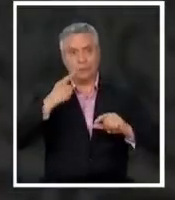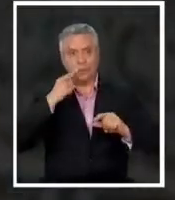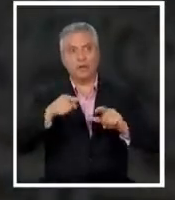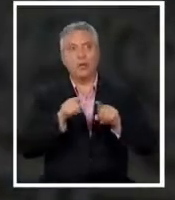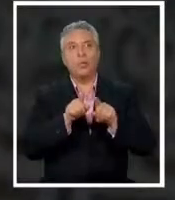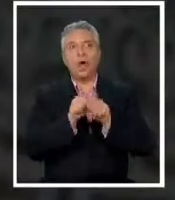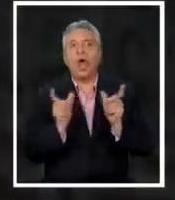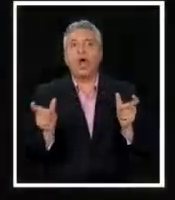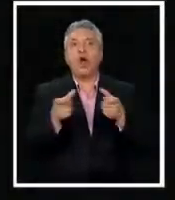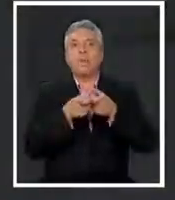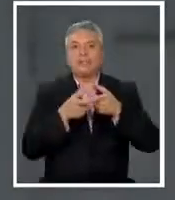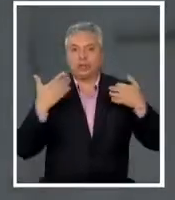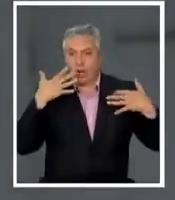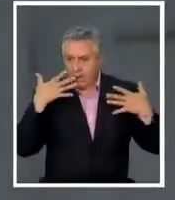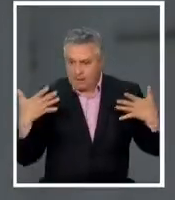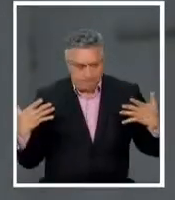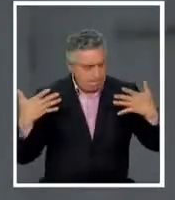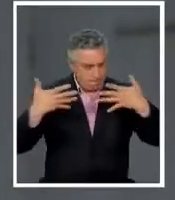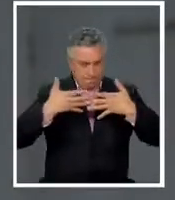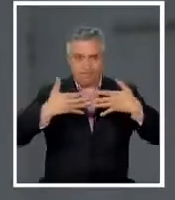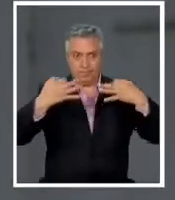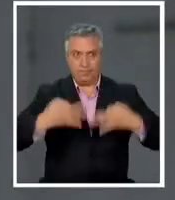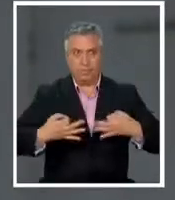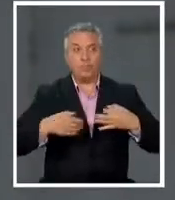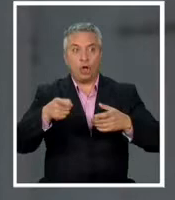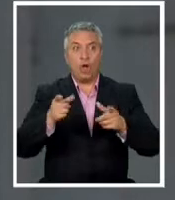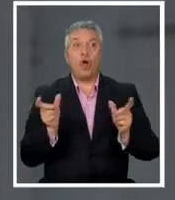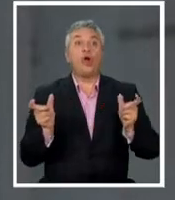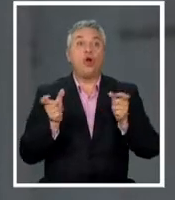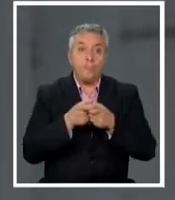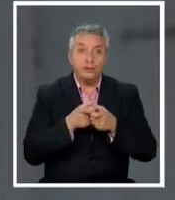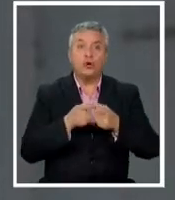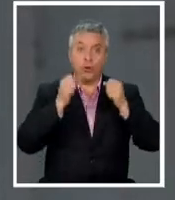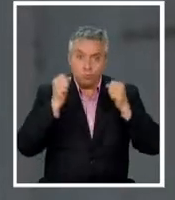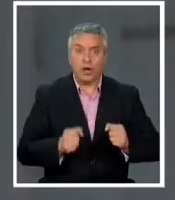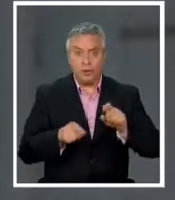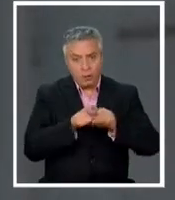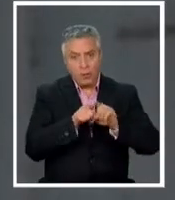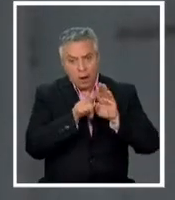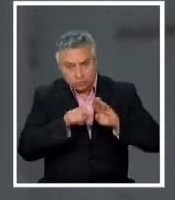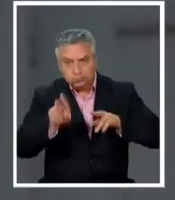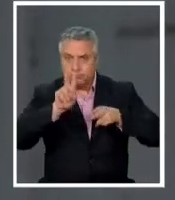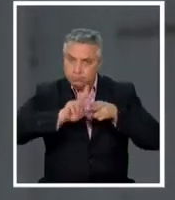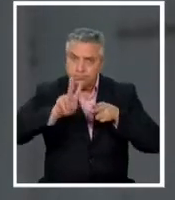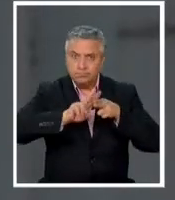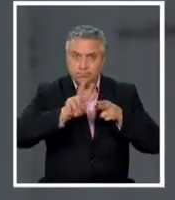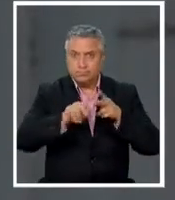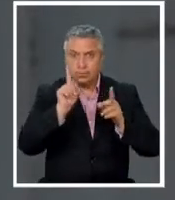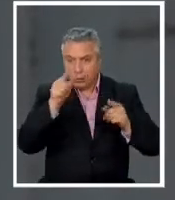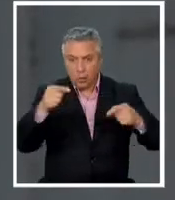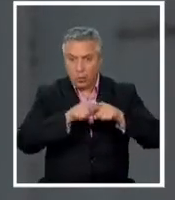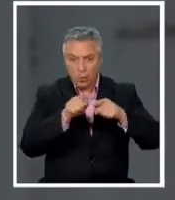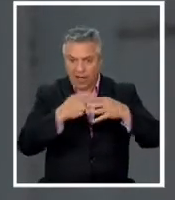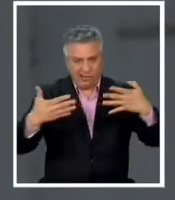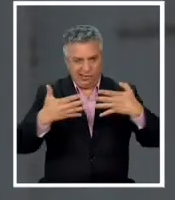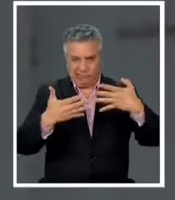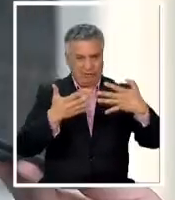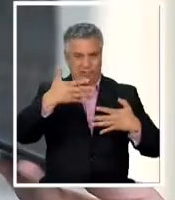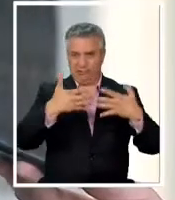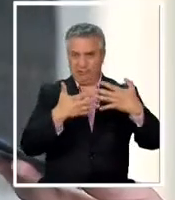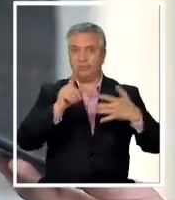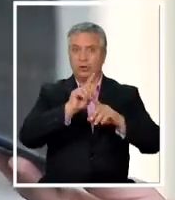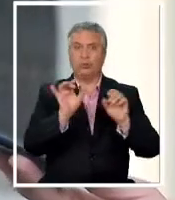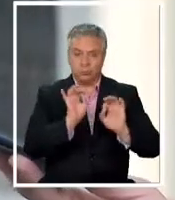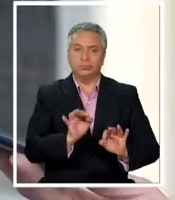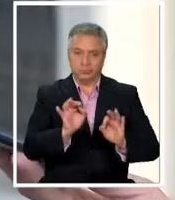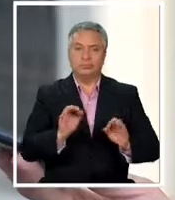Harmonización. No queda duda la Comisión tiene la atribución de poder proponer alternativas para superar eventuales contradicciones o problemas de coherencia.